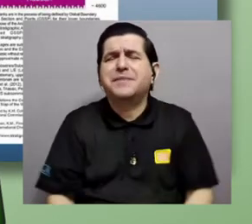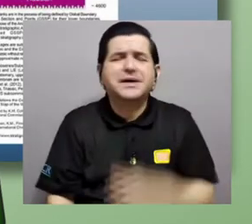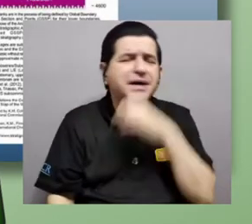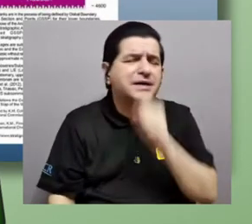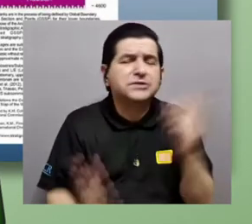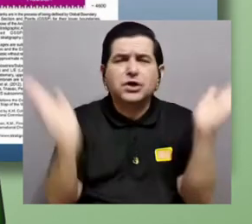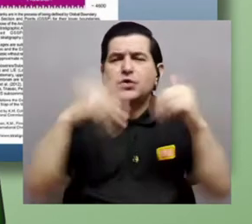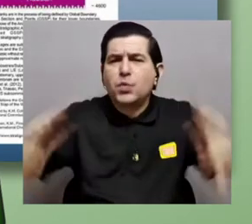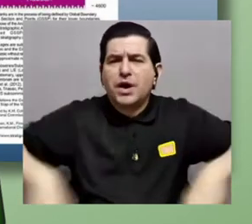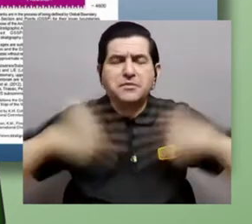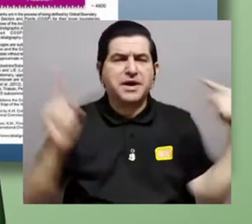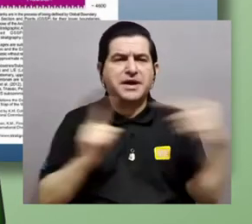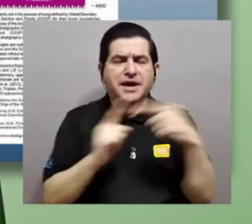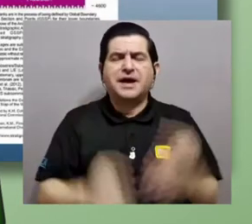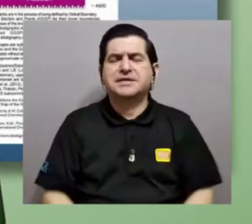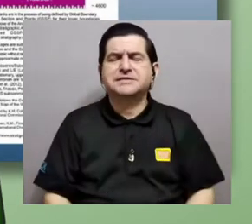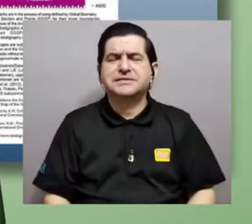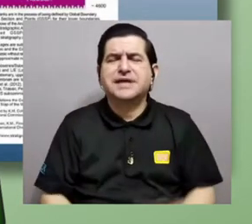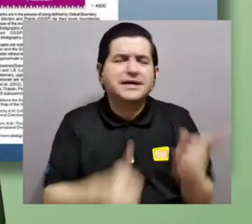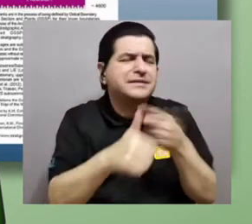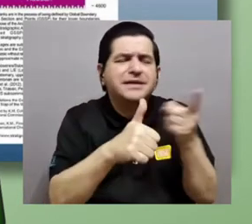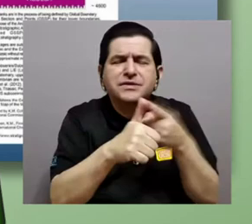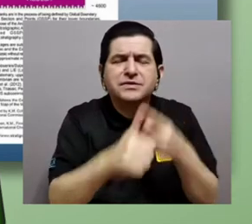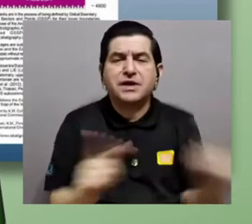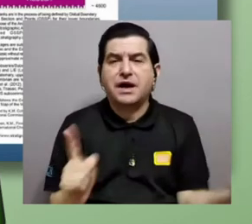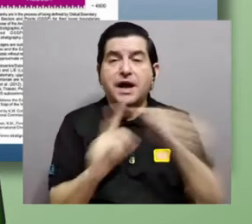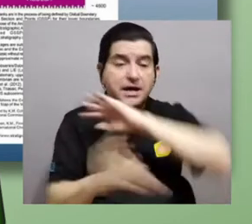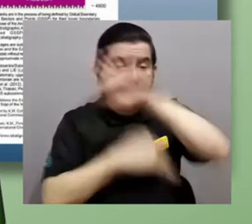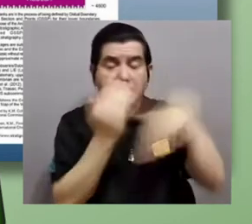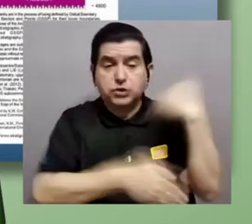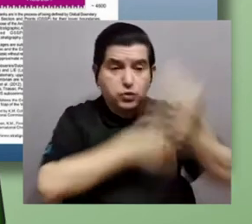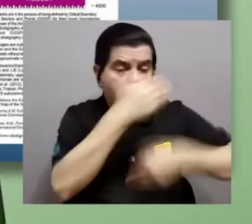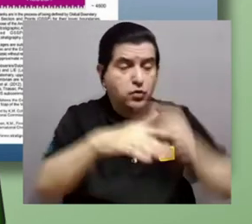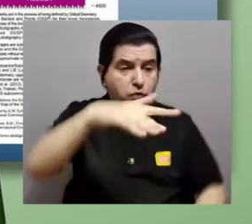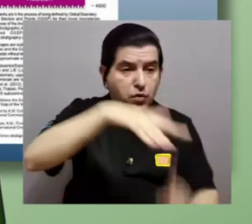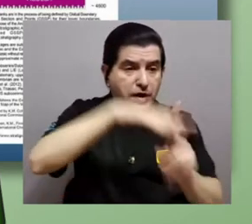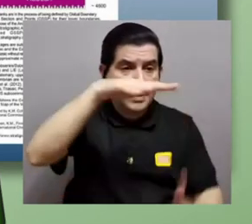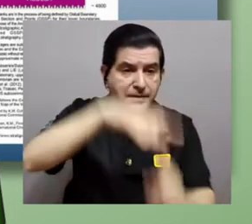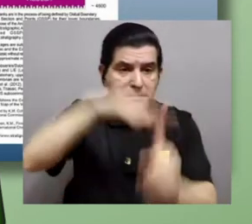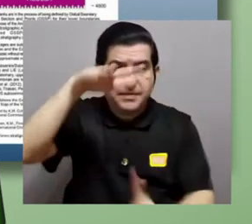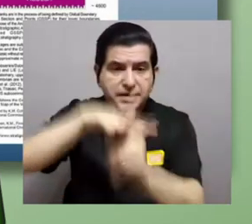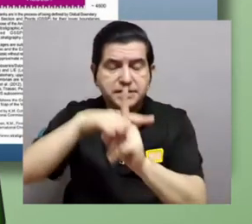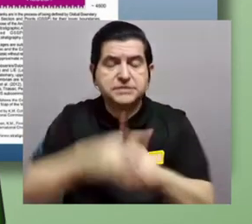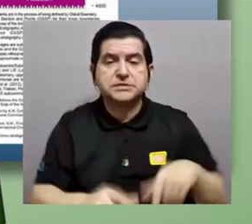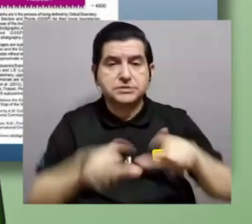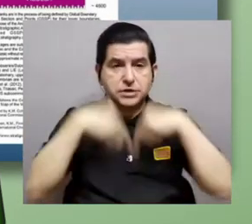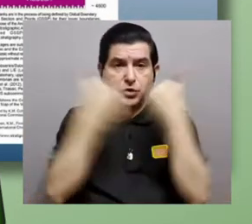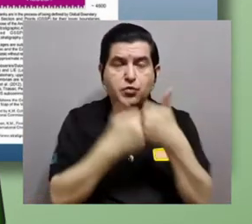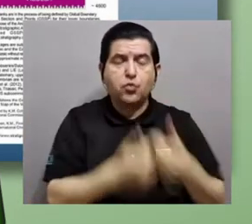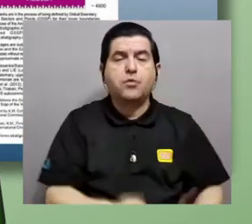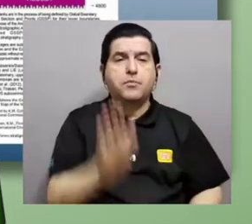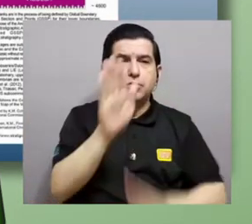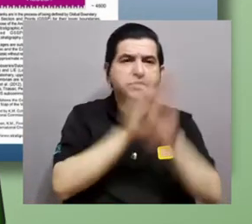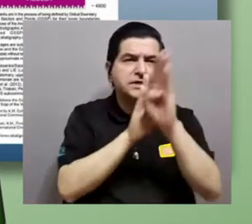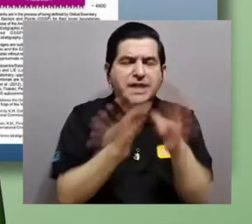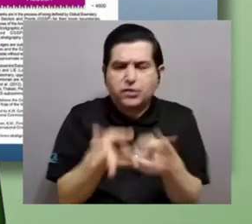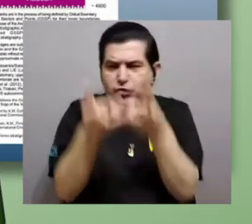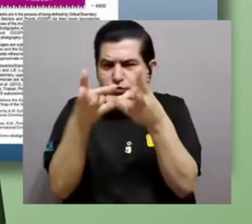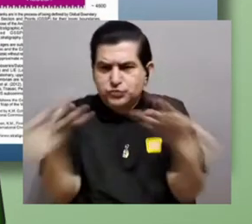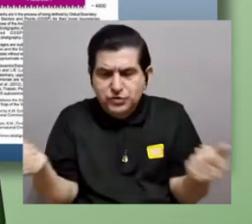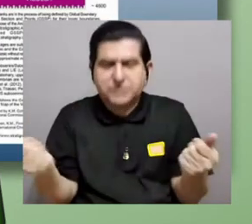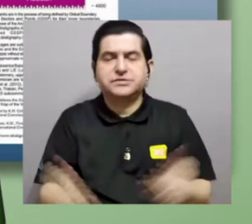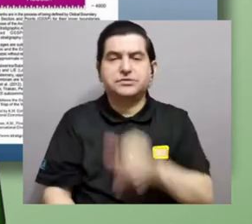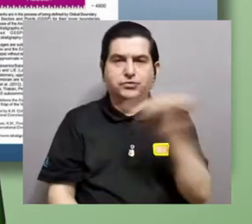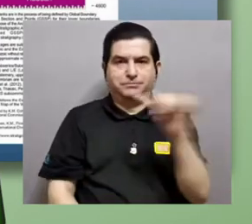desde que no había vida hasta la aparición de los grupos más primitivos, pasando por todos los procesos de aparición de grupos, evolución y desarrollo, extensiones,